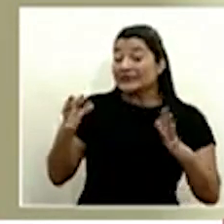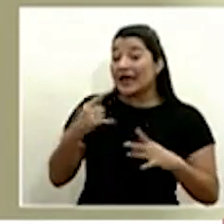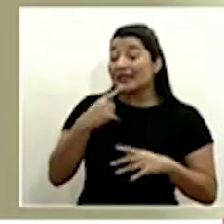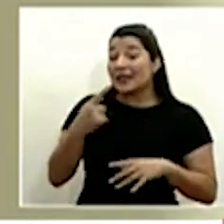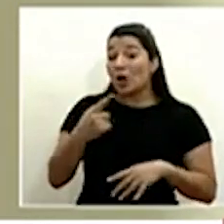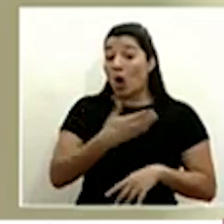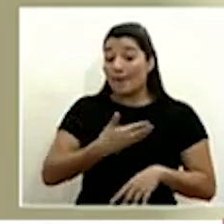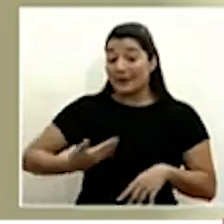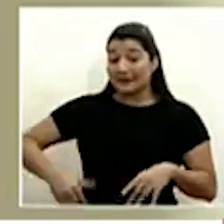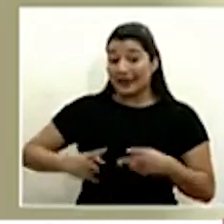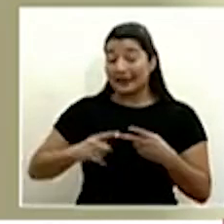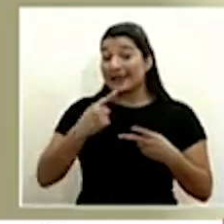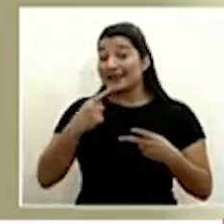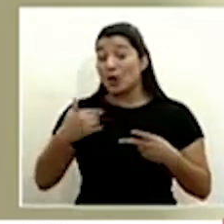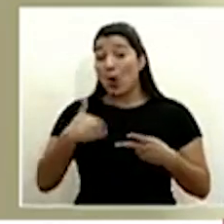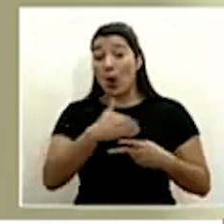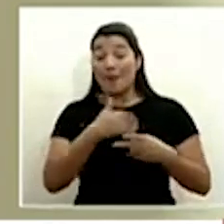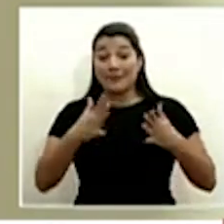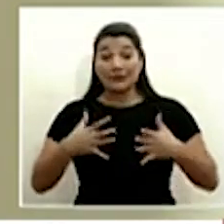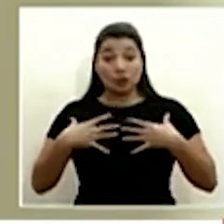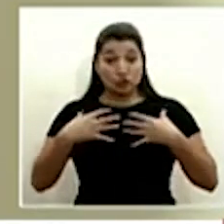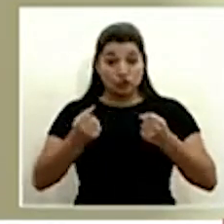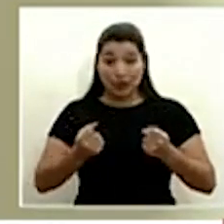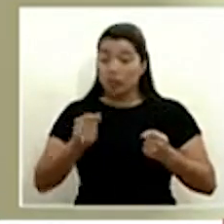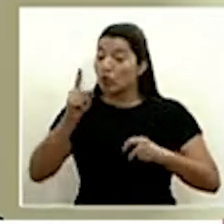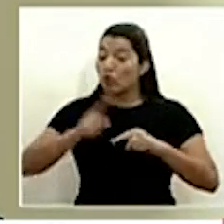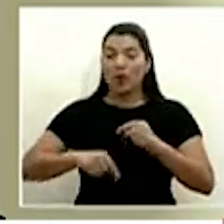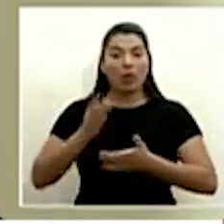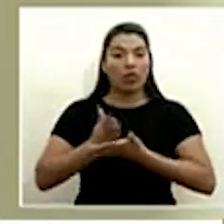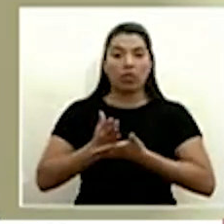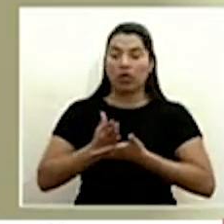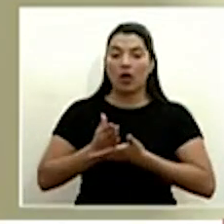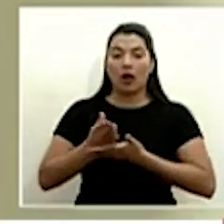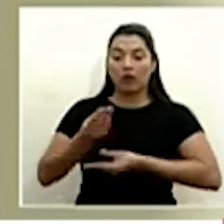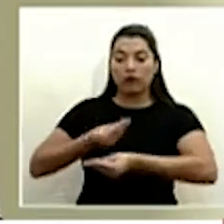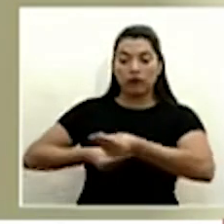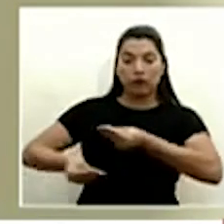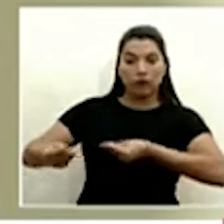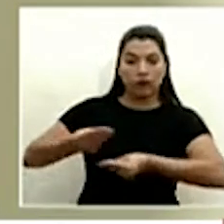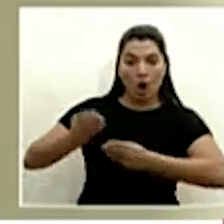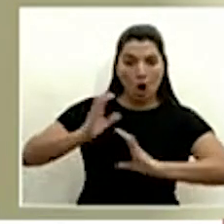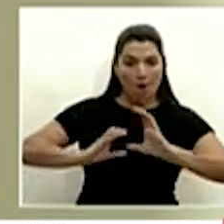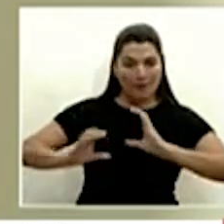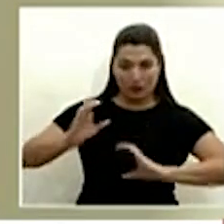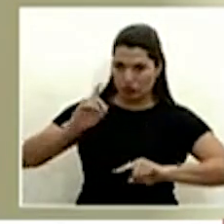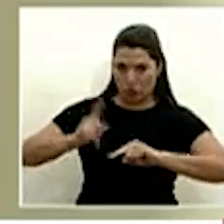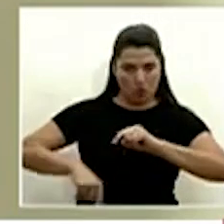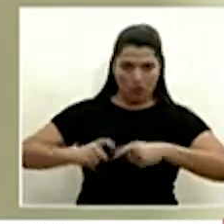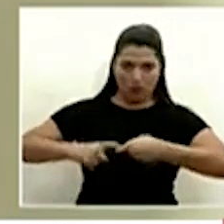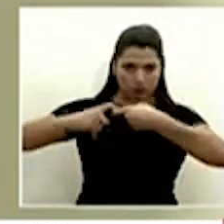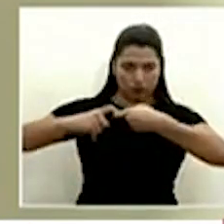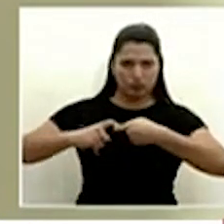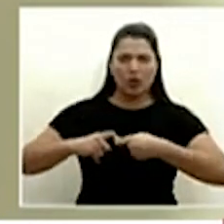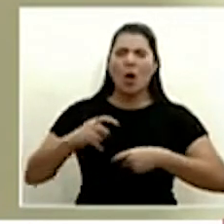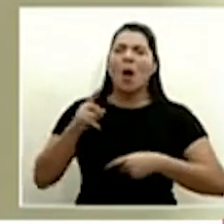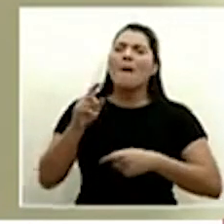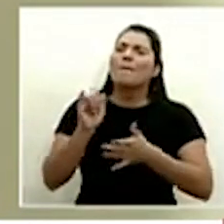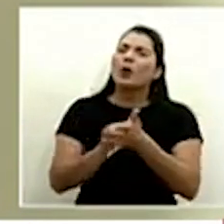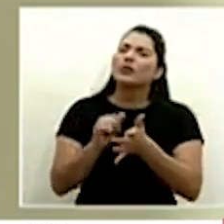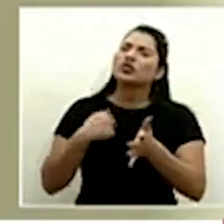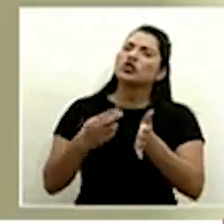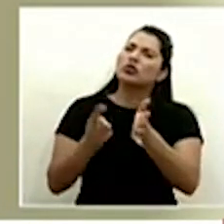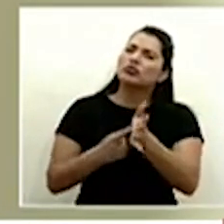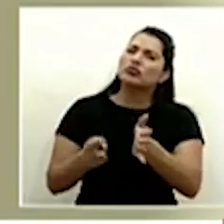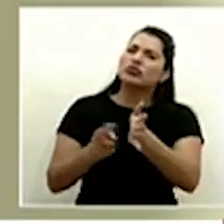también el ministro de salud es que no se rompa el flujo comercial nunca por eso es que yo reitero tanto porque ha habido algunos mensajes